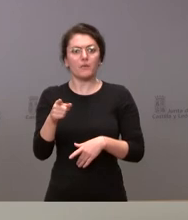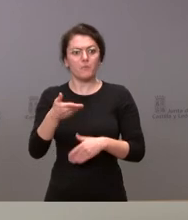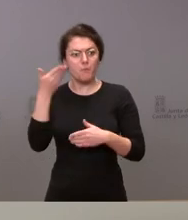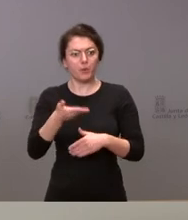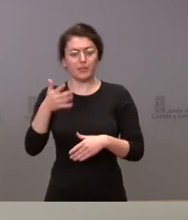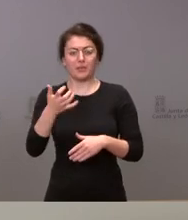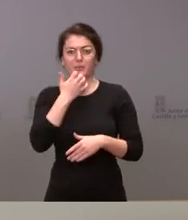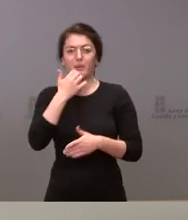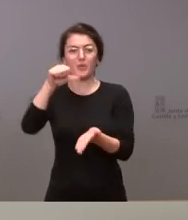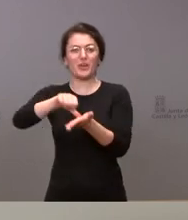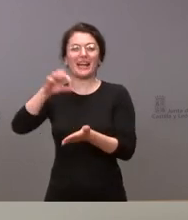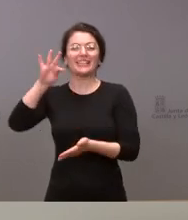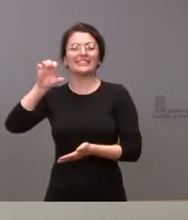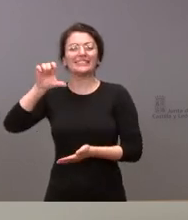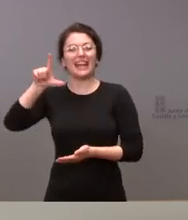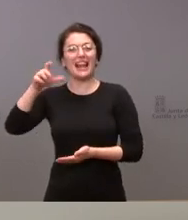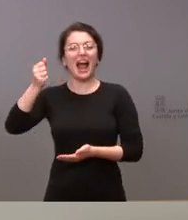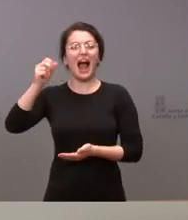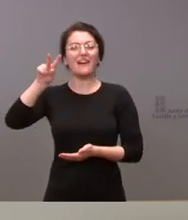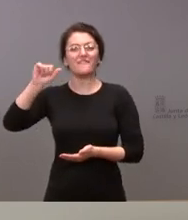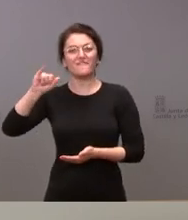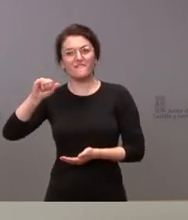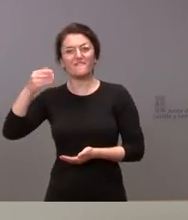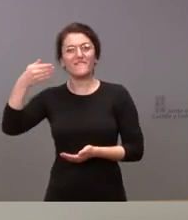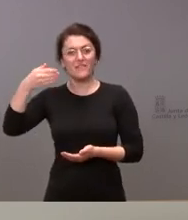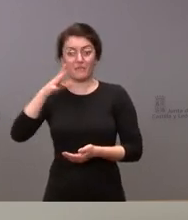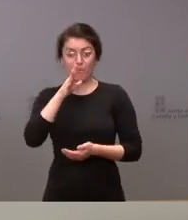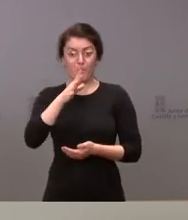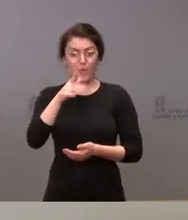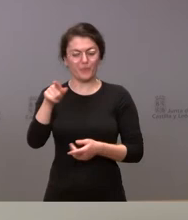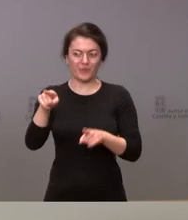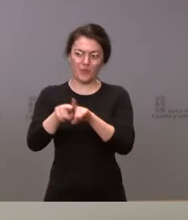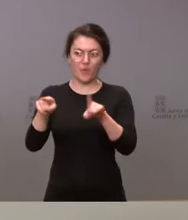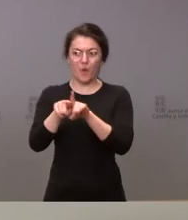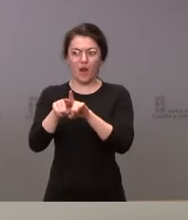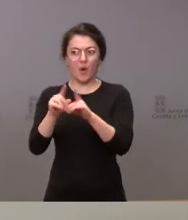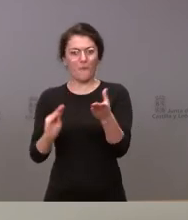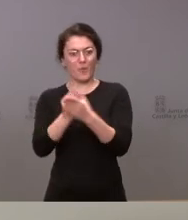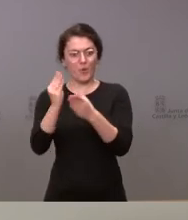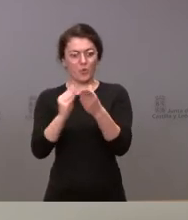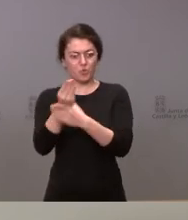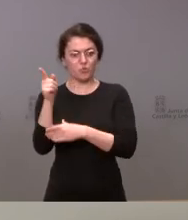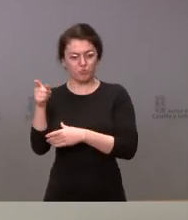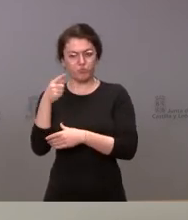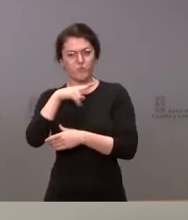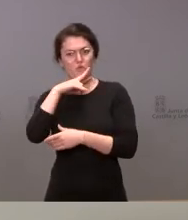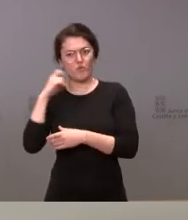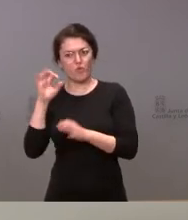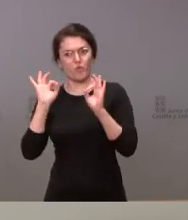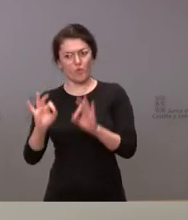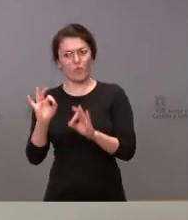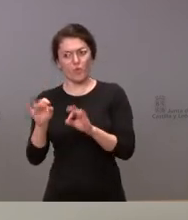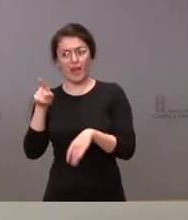nuestras capacidades de exportaciones ¿por qué? porque nuestros productos son muy bien valorados en algunos sitios y allí nuestro nivel de